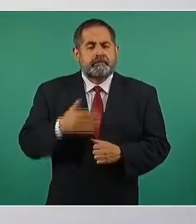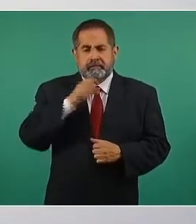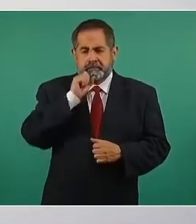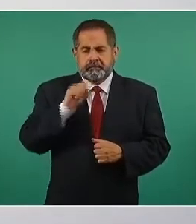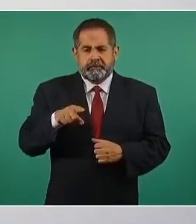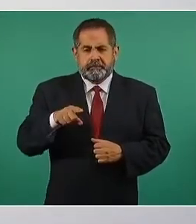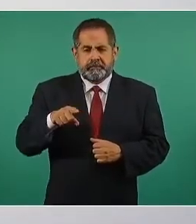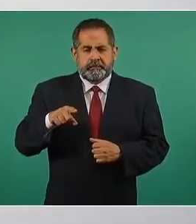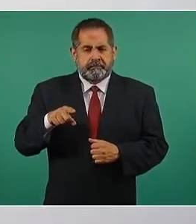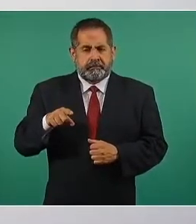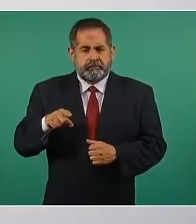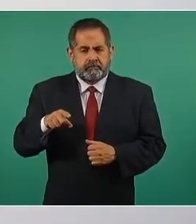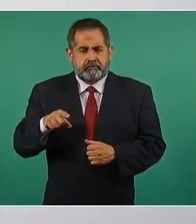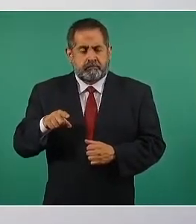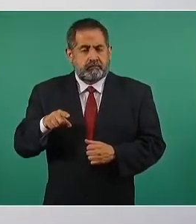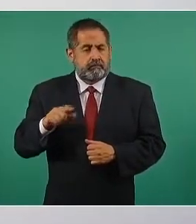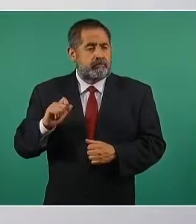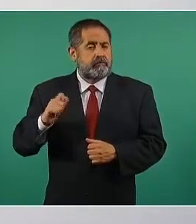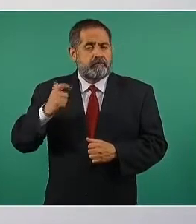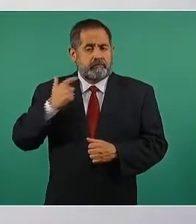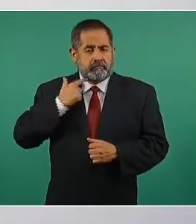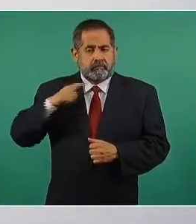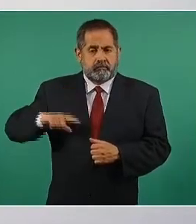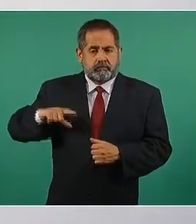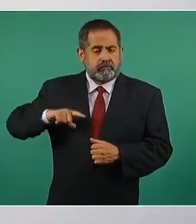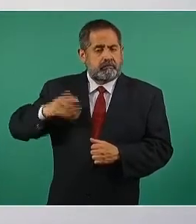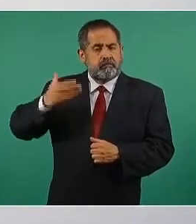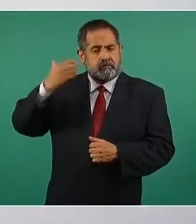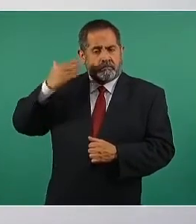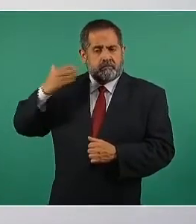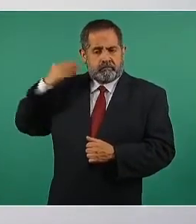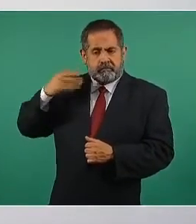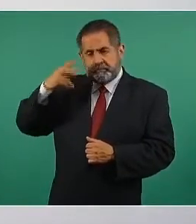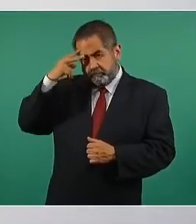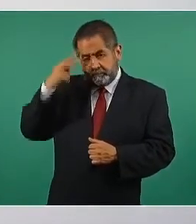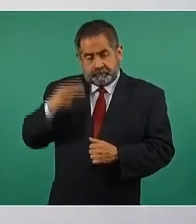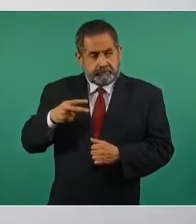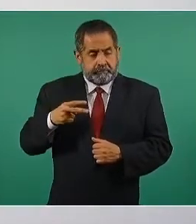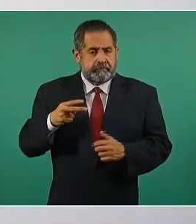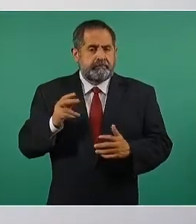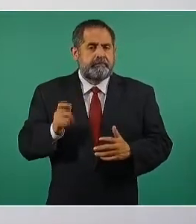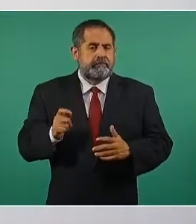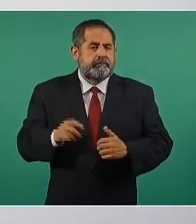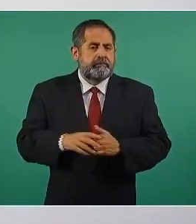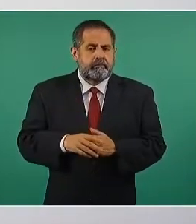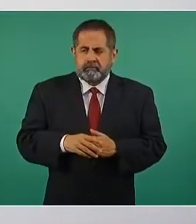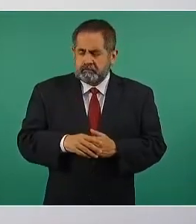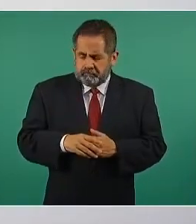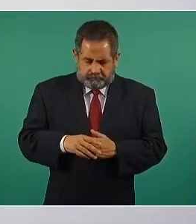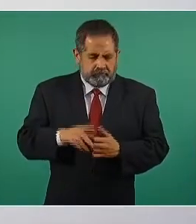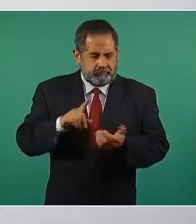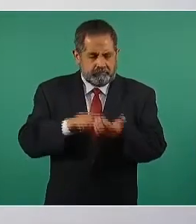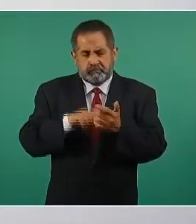en los gobiernos anteriores de México había